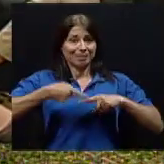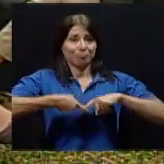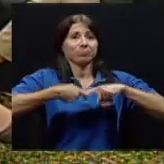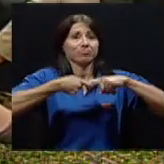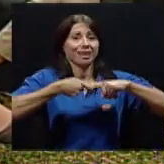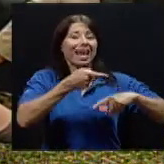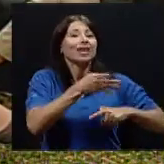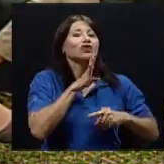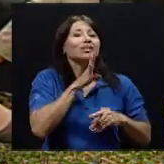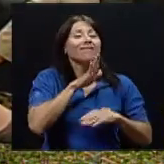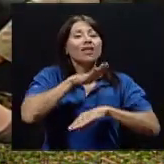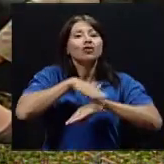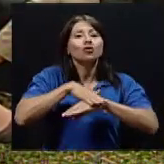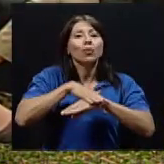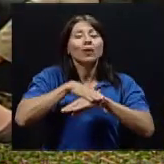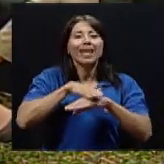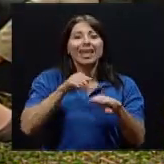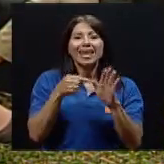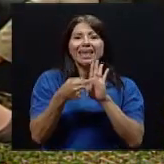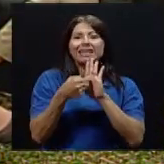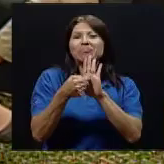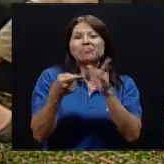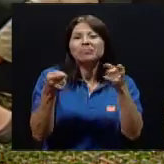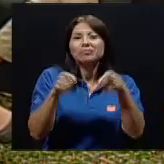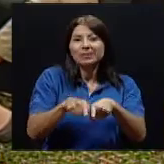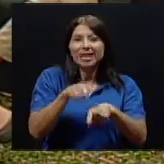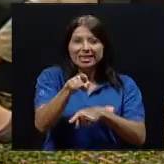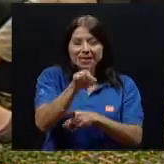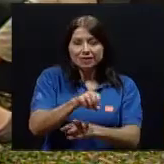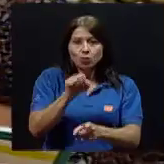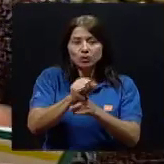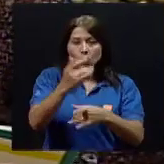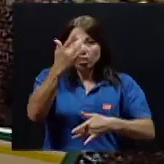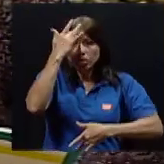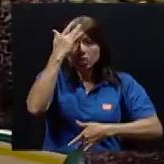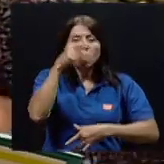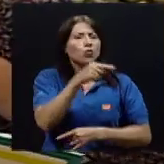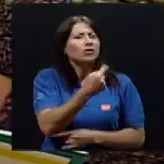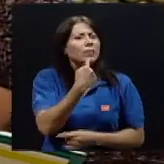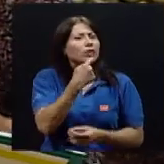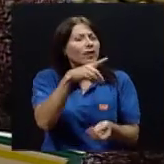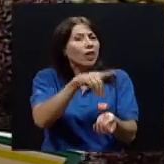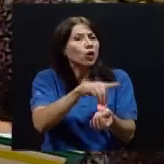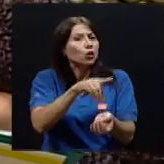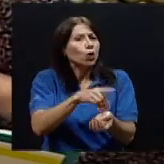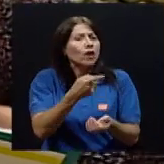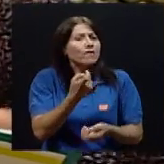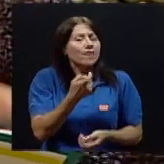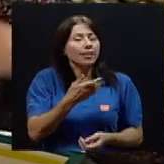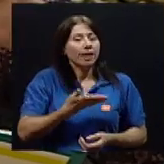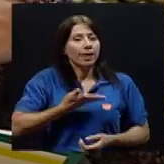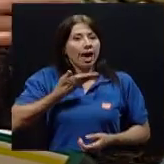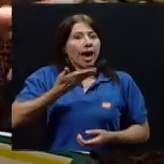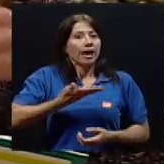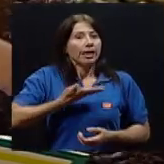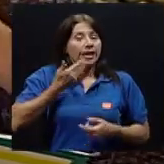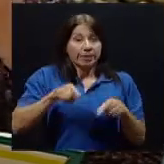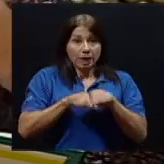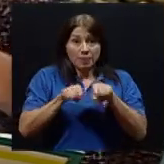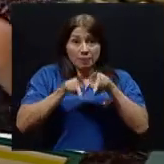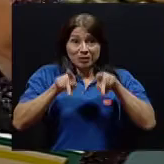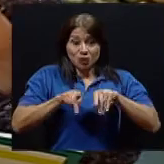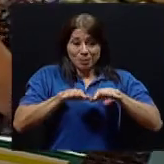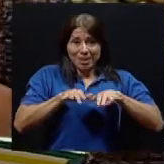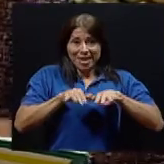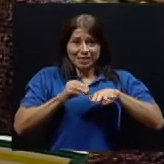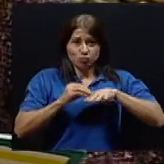hablando de los signos que podría dar este síndrome cardiorrenal. Usted mencionaba, doctor, de la falta de aire, incluso también de la hinchazón